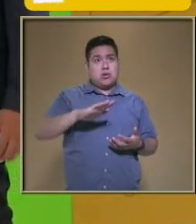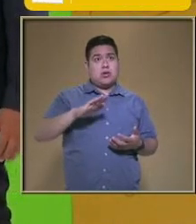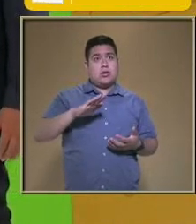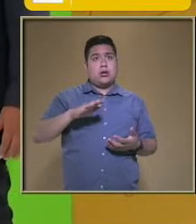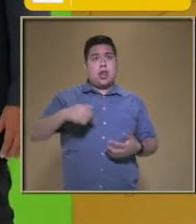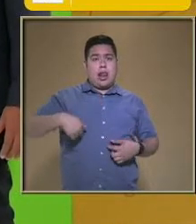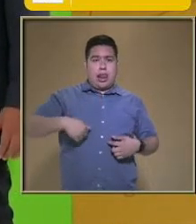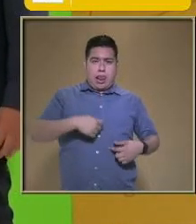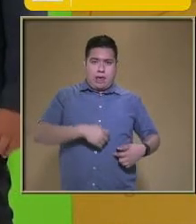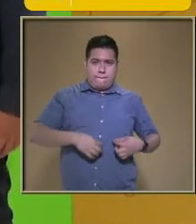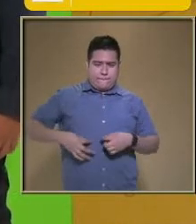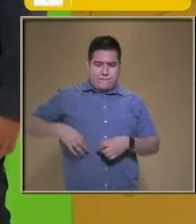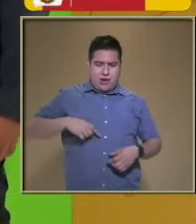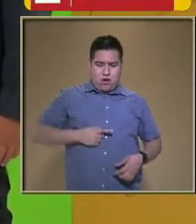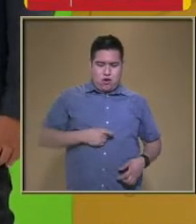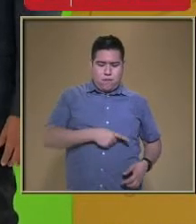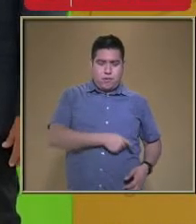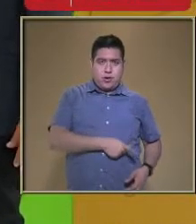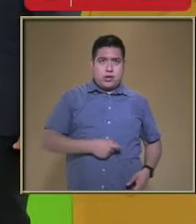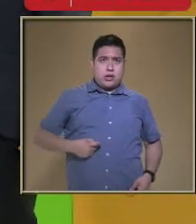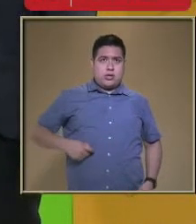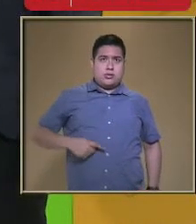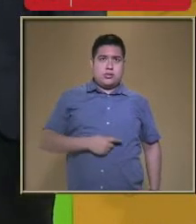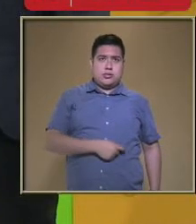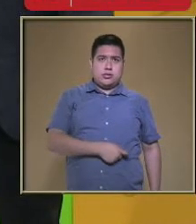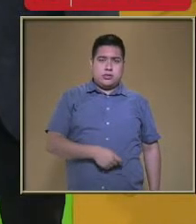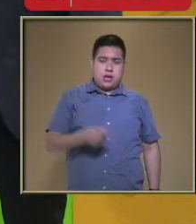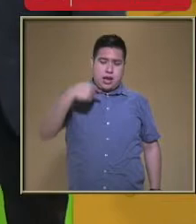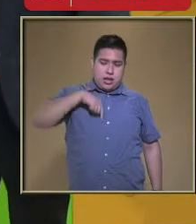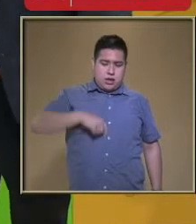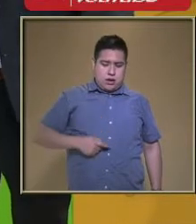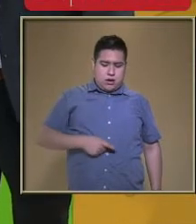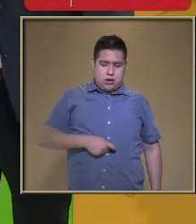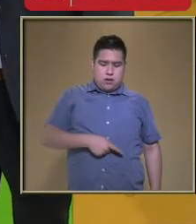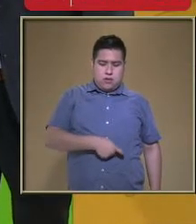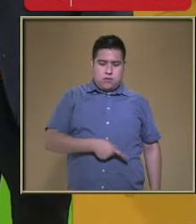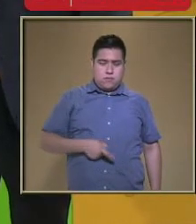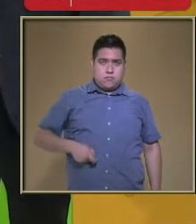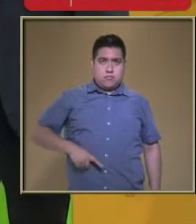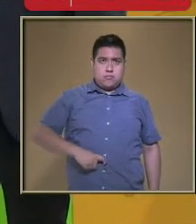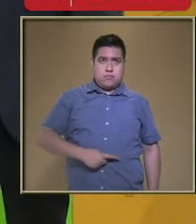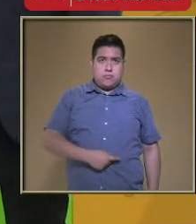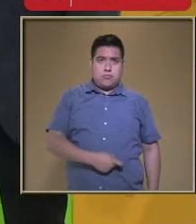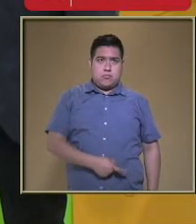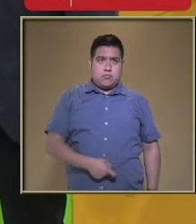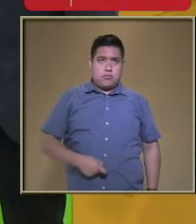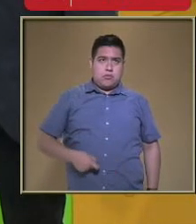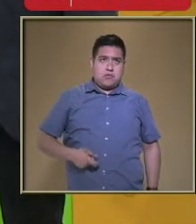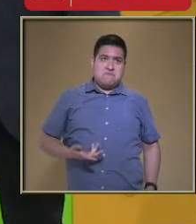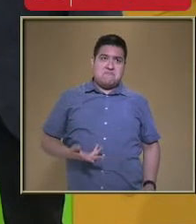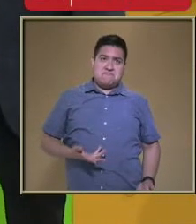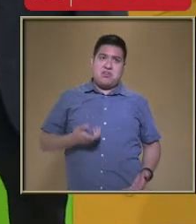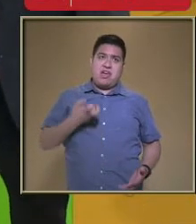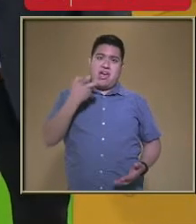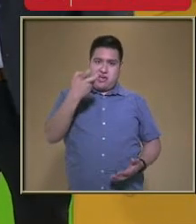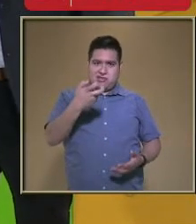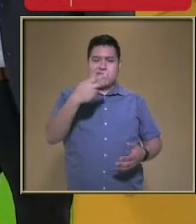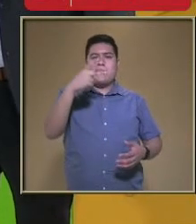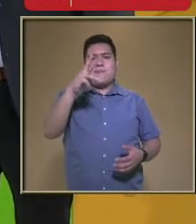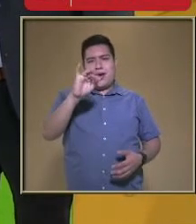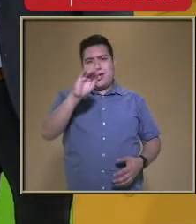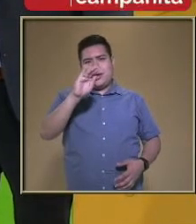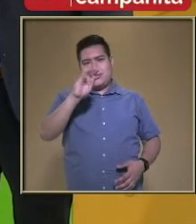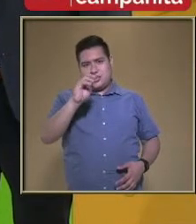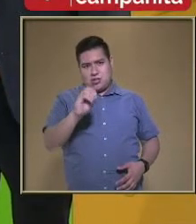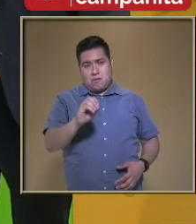lombrices Intestinales Las lombrices Intestinales Son un parásito Que puede vivir En nuestro tubo Digestivo De ahí La importancia